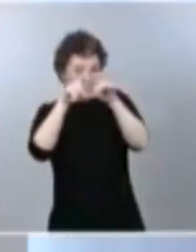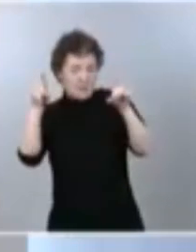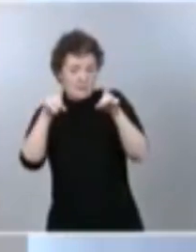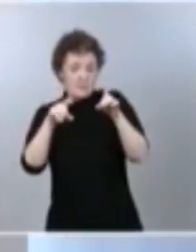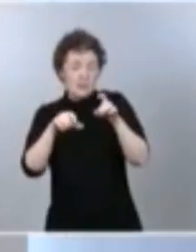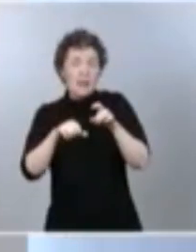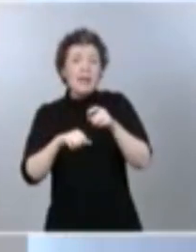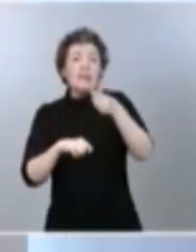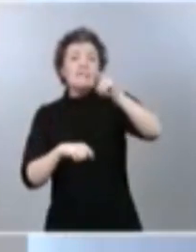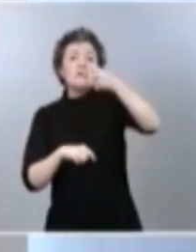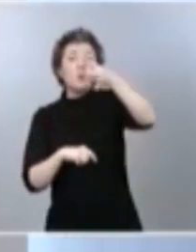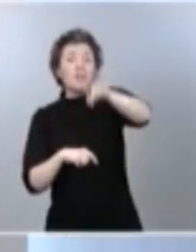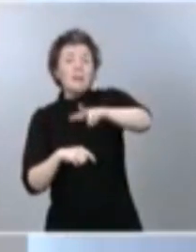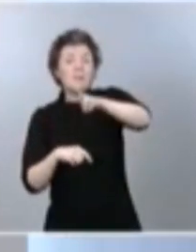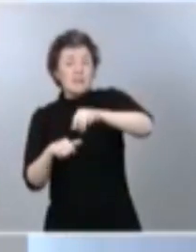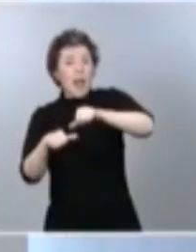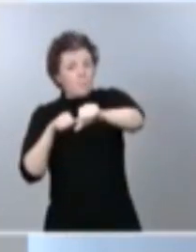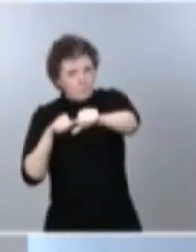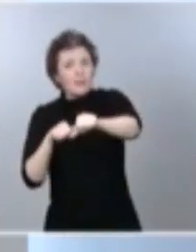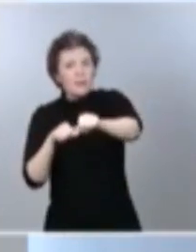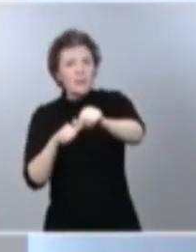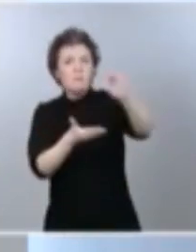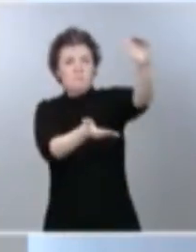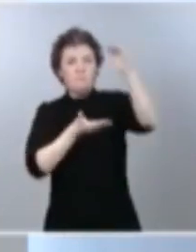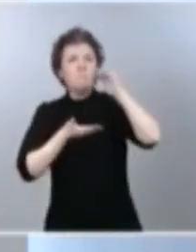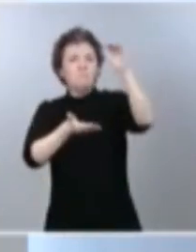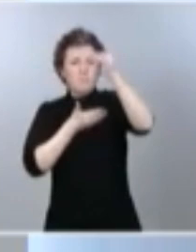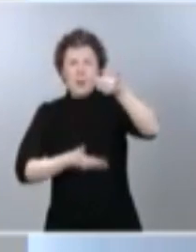trimestre va a venir una llegada importante de vacunas.